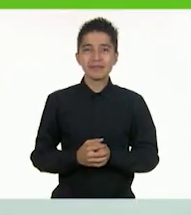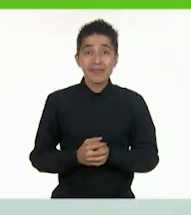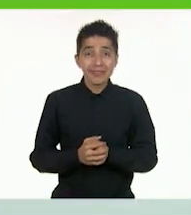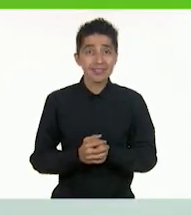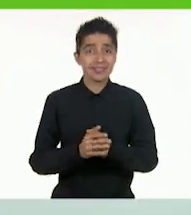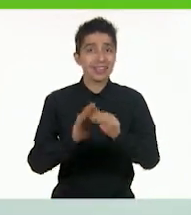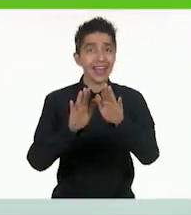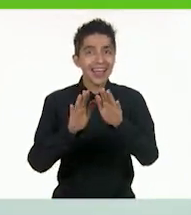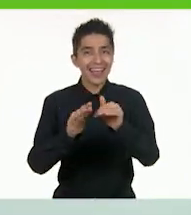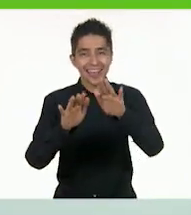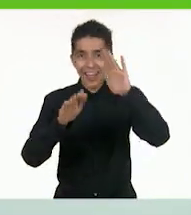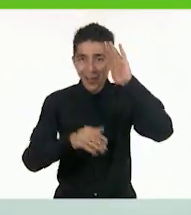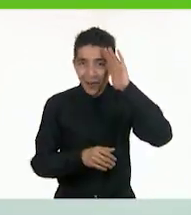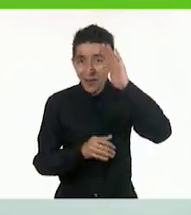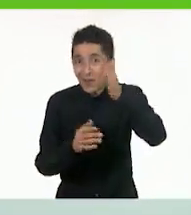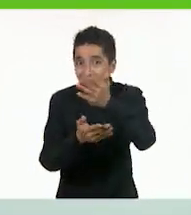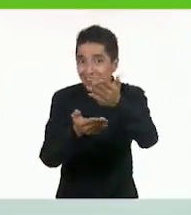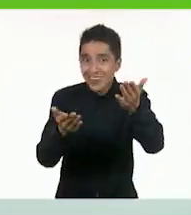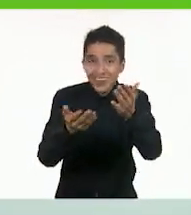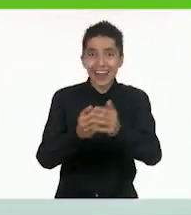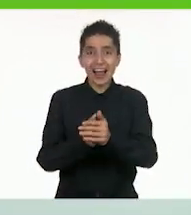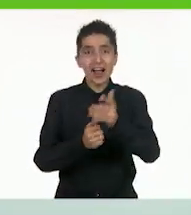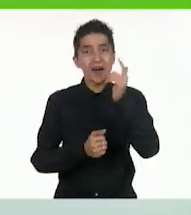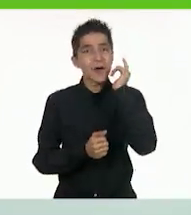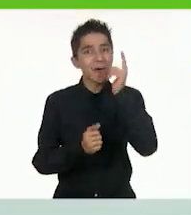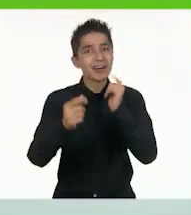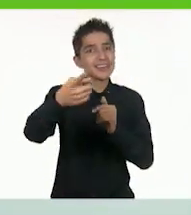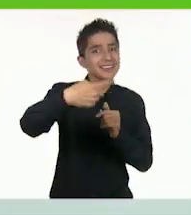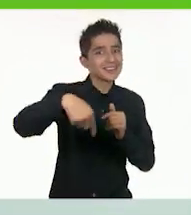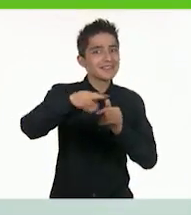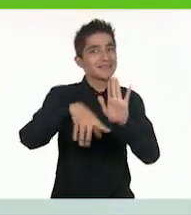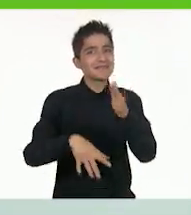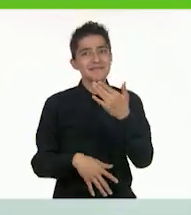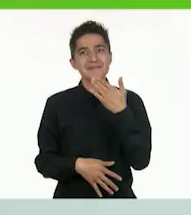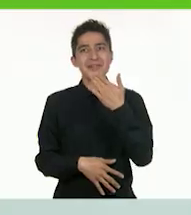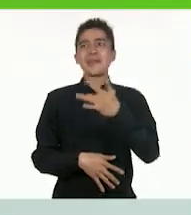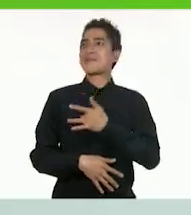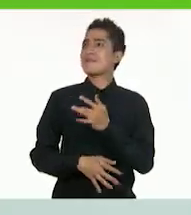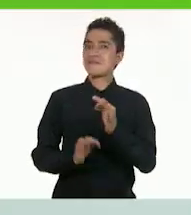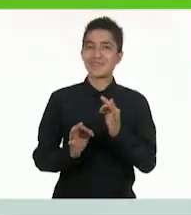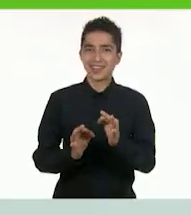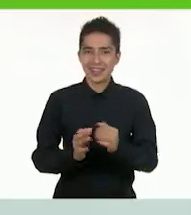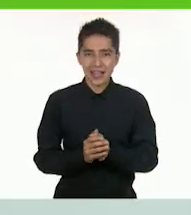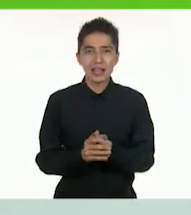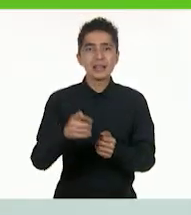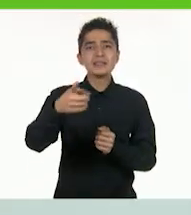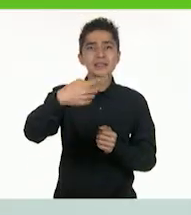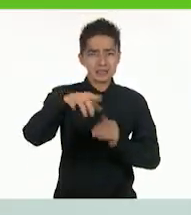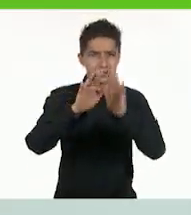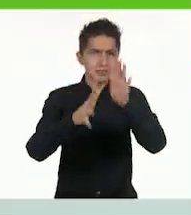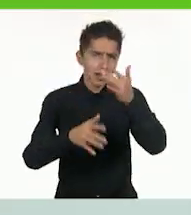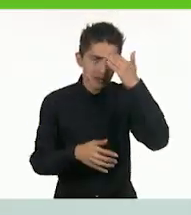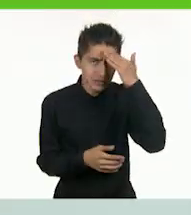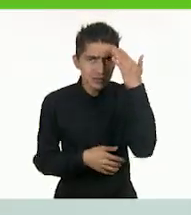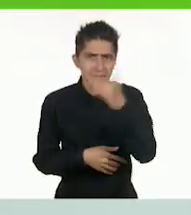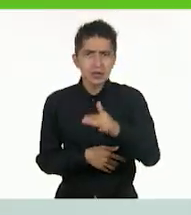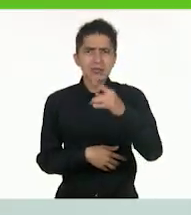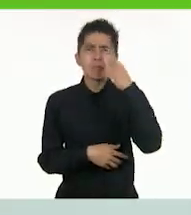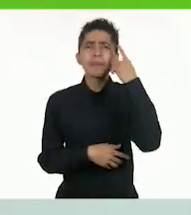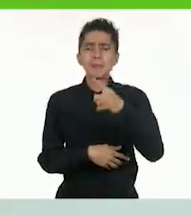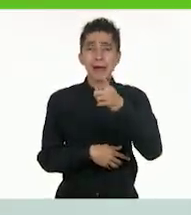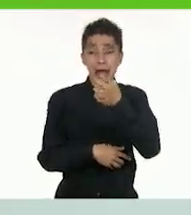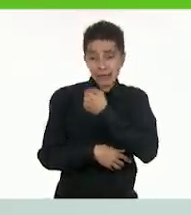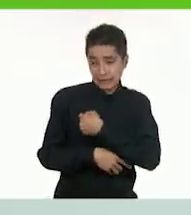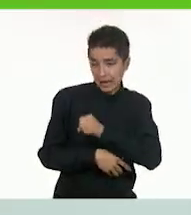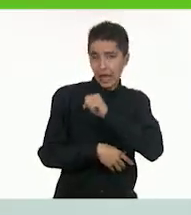¡Ah! ¡Hola! Espero que estén muy bien. Como ya saben, para mantenernos